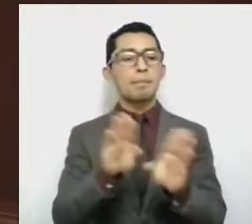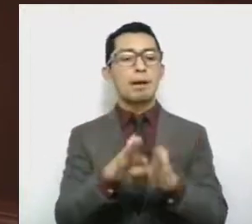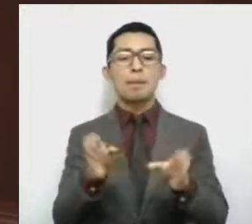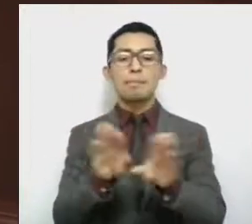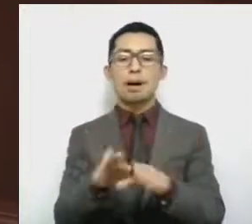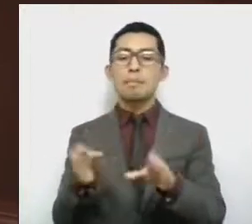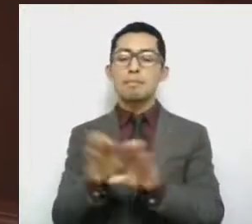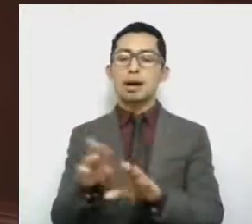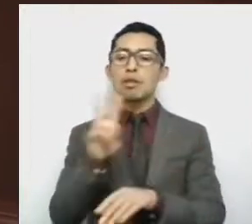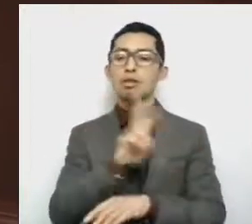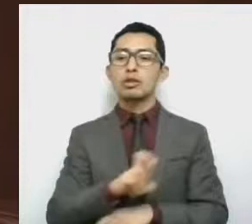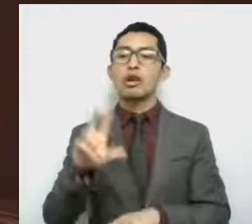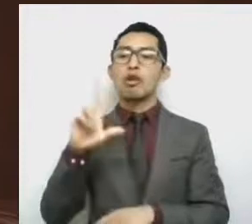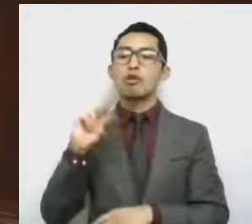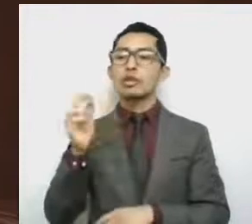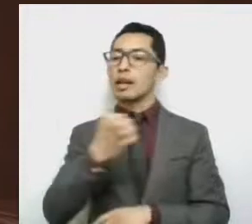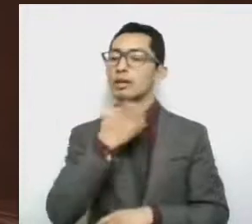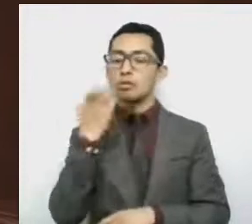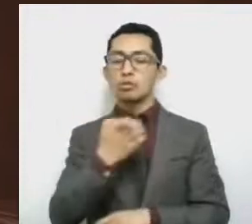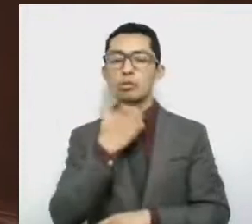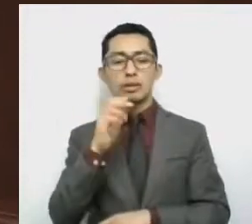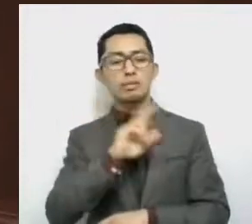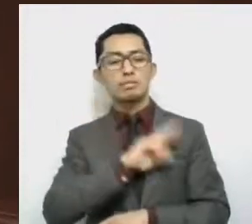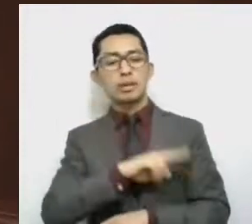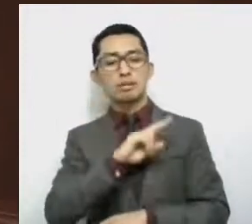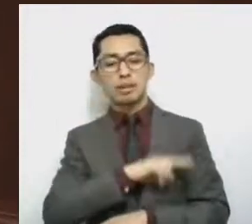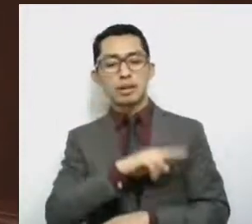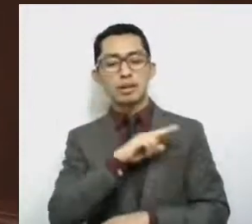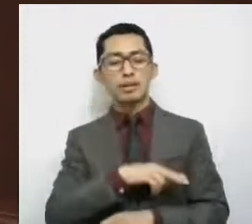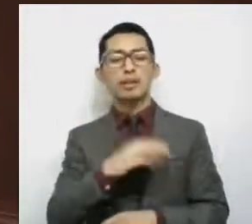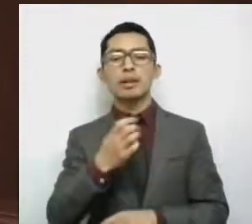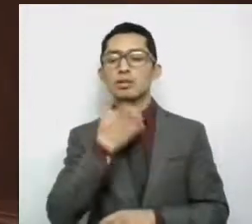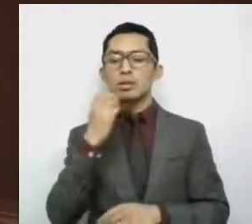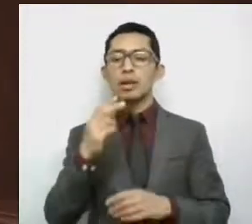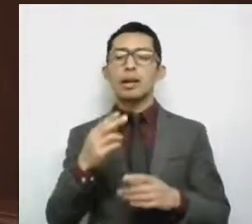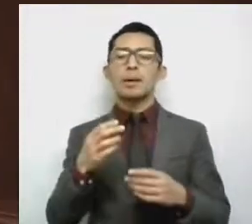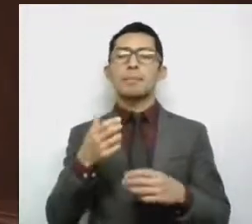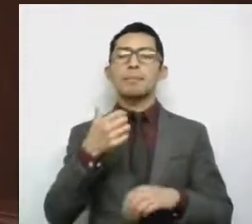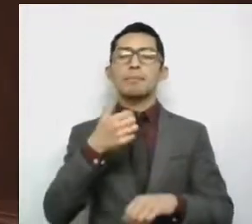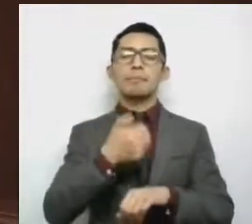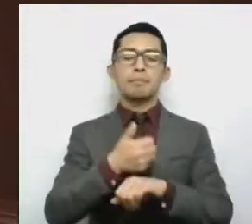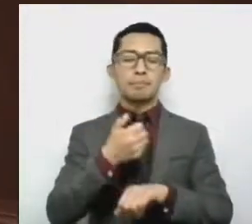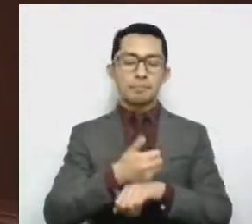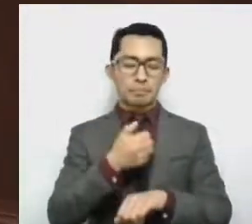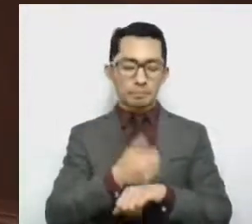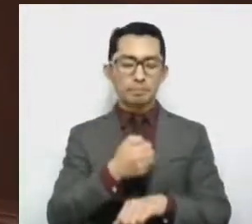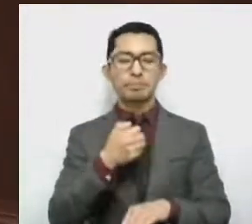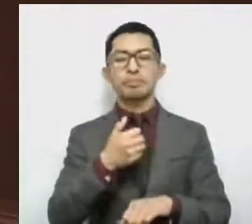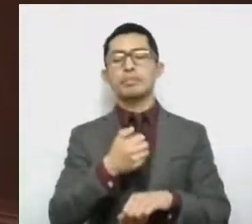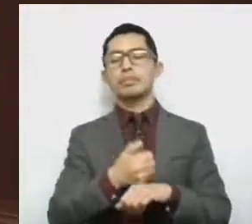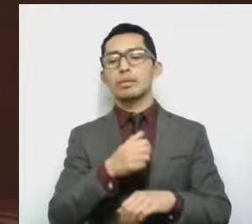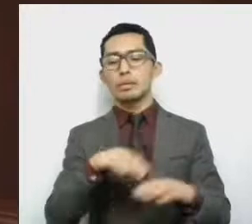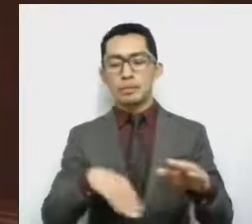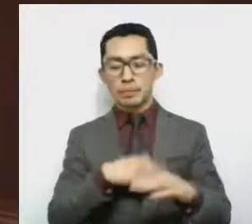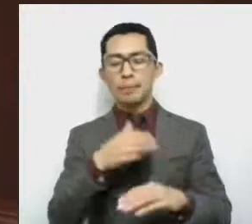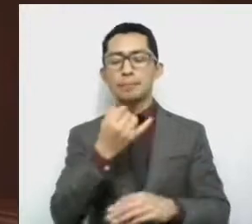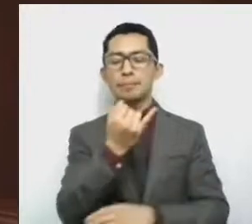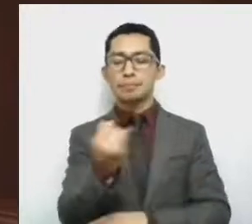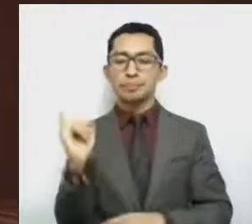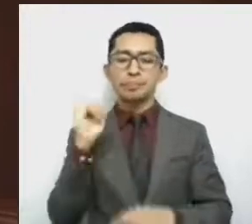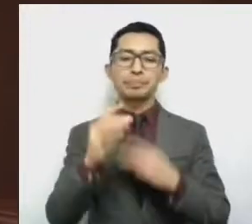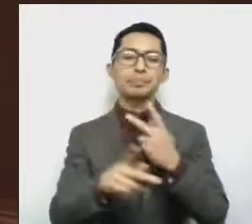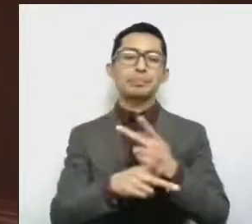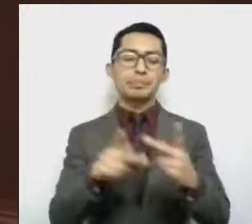escuelas privadas de los niveles básico, preescolar, primaria, preparatoria,